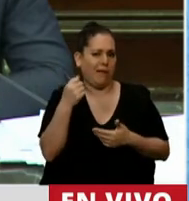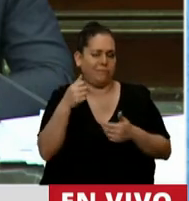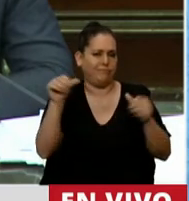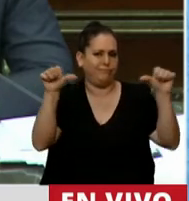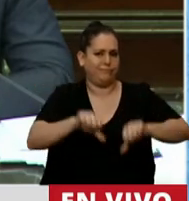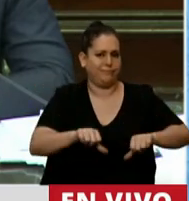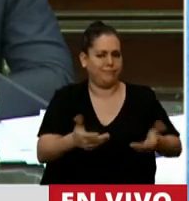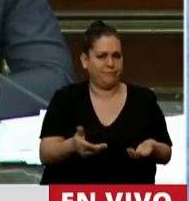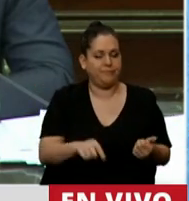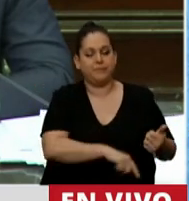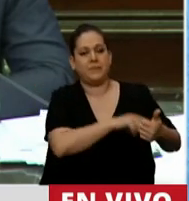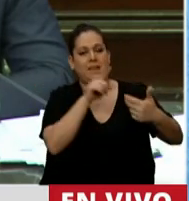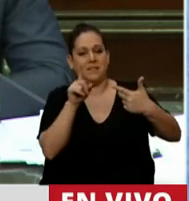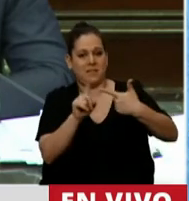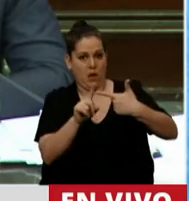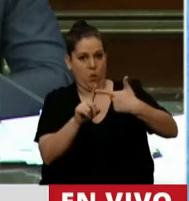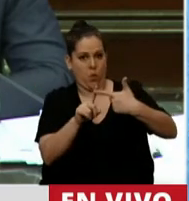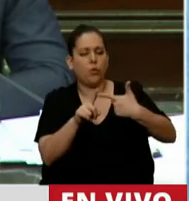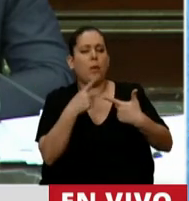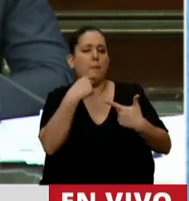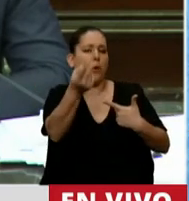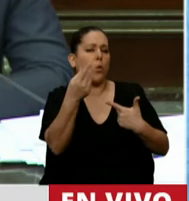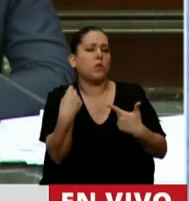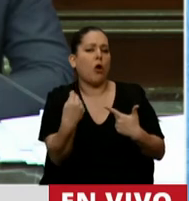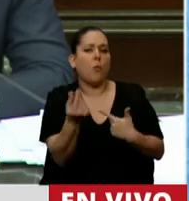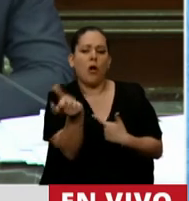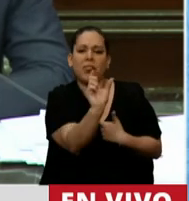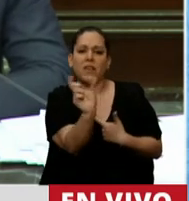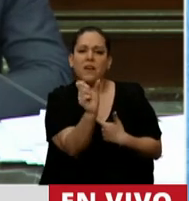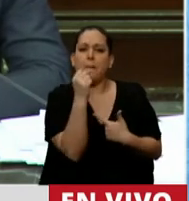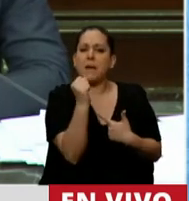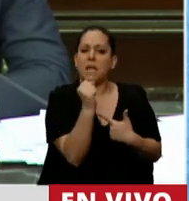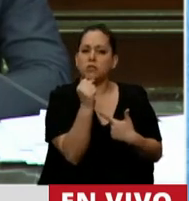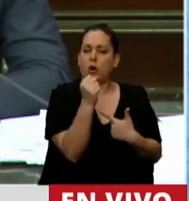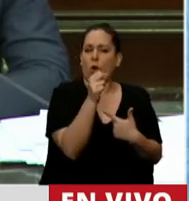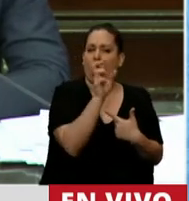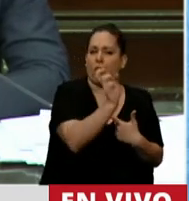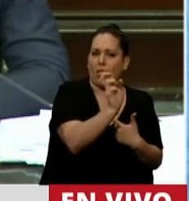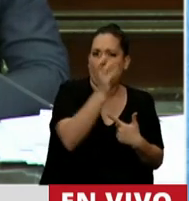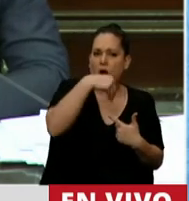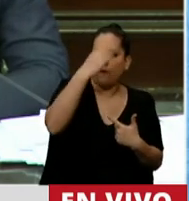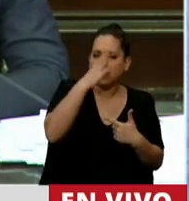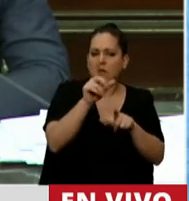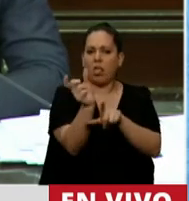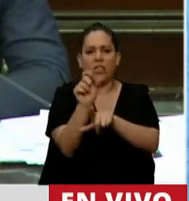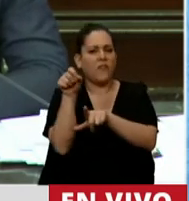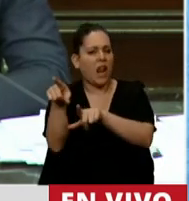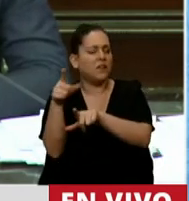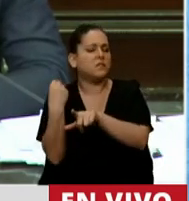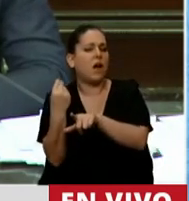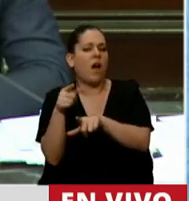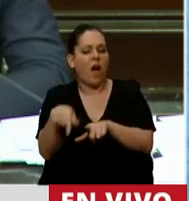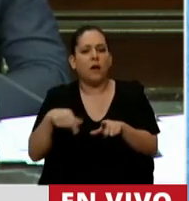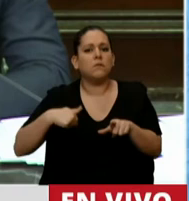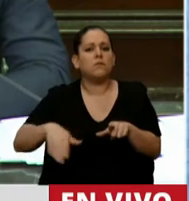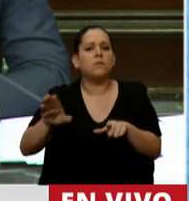Así que la segunda pregunta es, ¿cómo piensan salir de esta brecha cambiaria? ¿Y qué política antiinflacionaria piensan aplicar de acá a fin